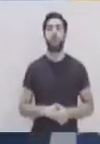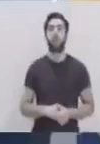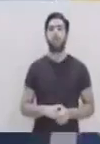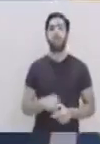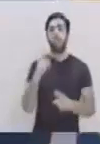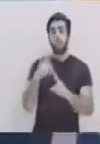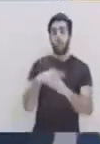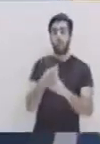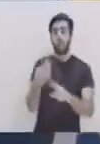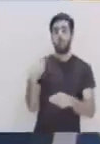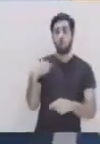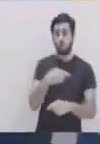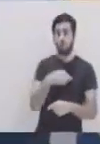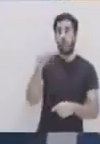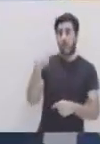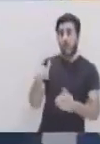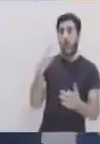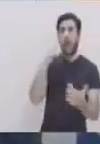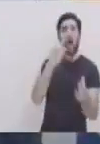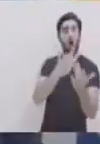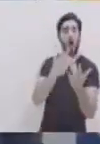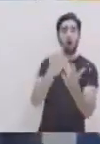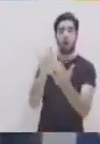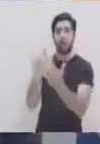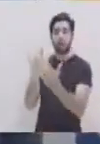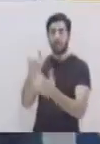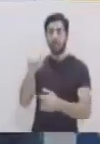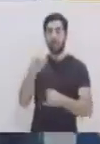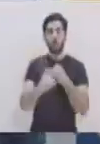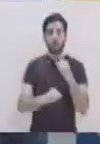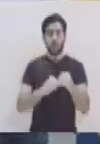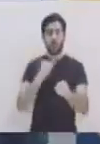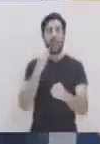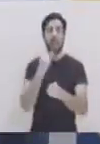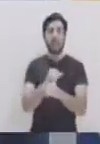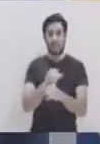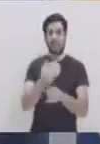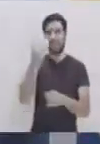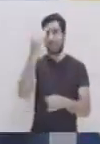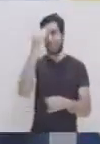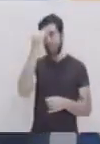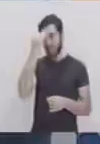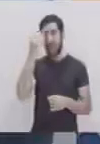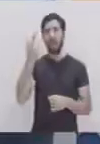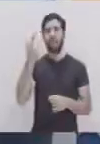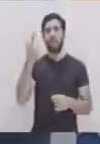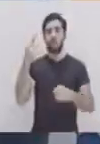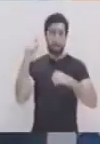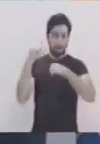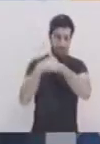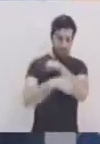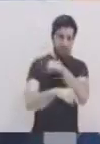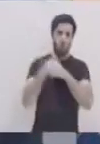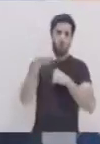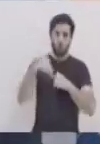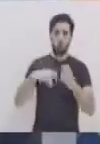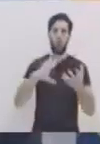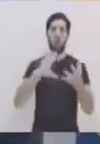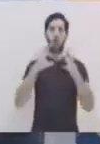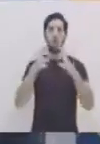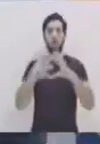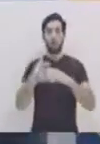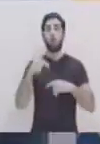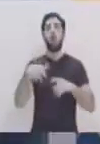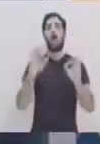cuando nosotros pues tenemos ese contacto con el internet y estar sumergidos en ese mundo, pues